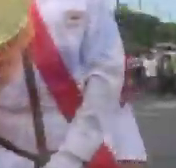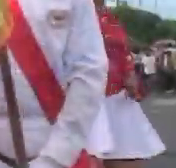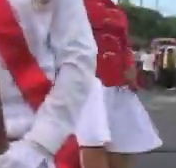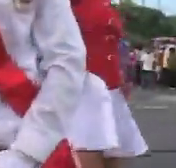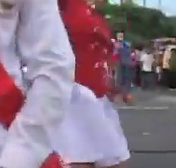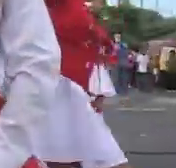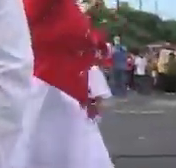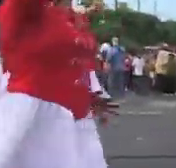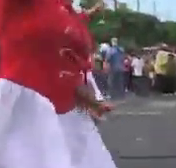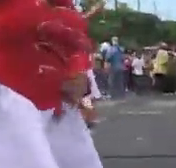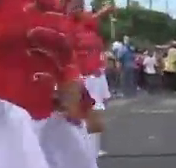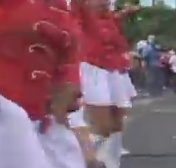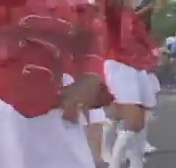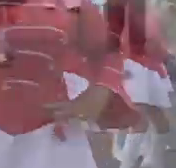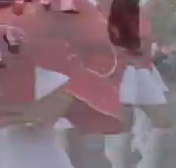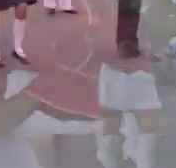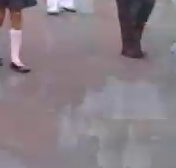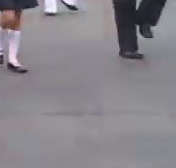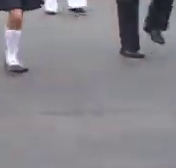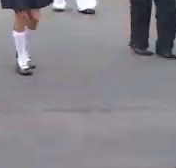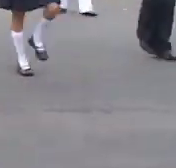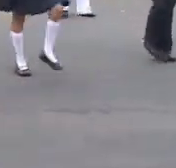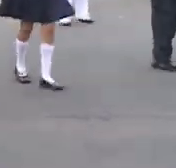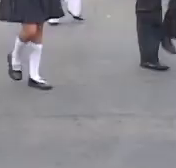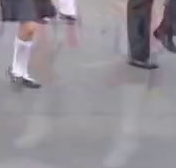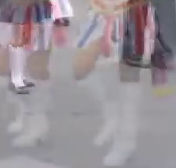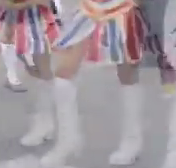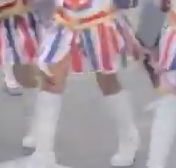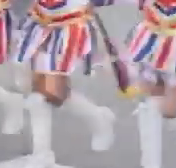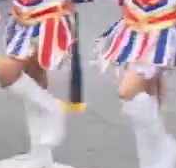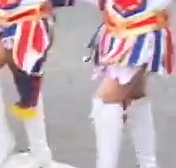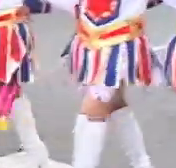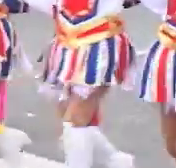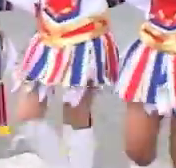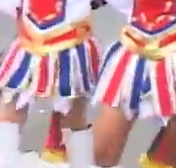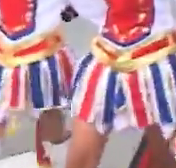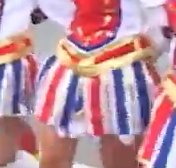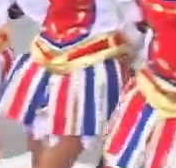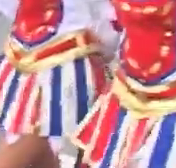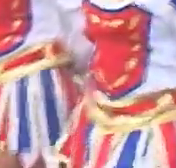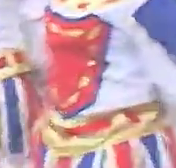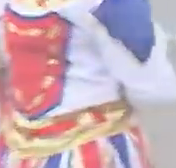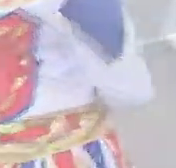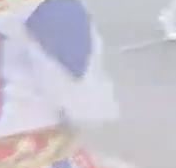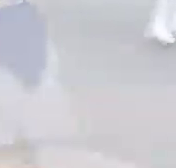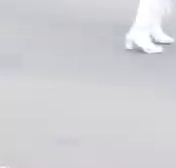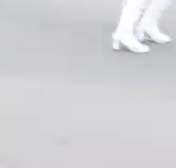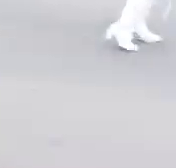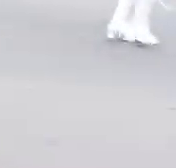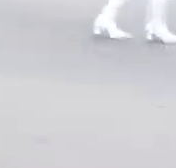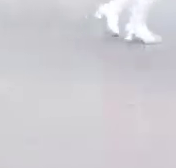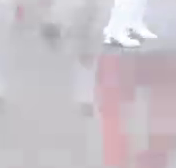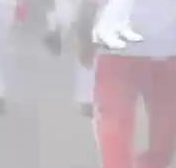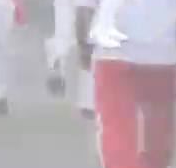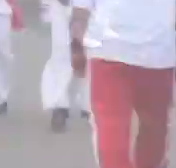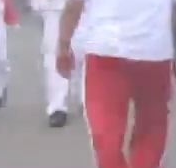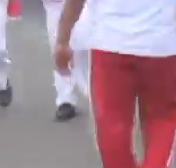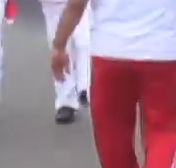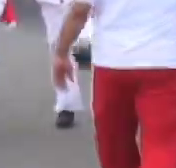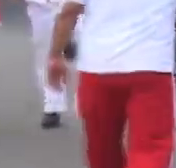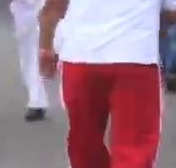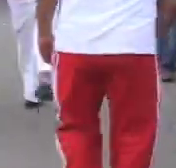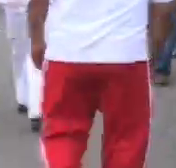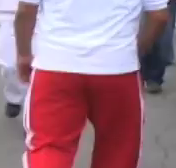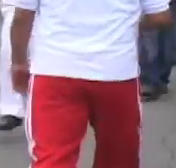alusivos a la independencia de Nicaragua, Batalla de San Jacinto y otros sucesos notables y gloriosos que